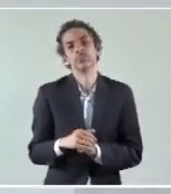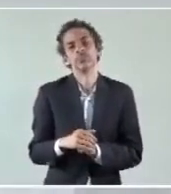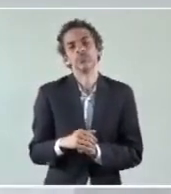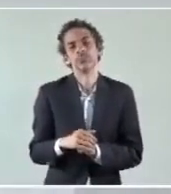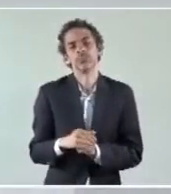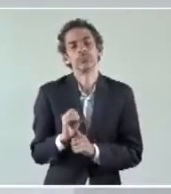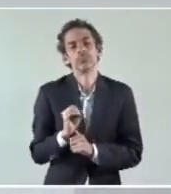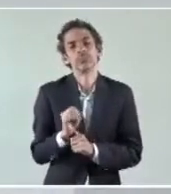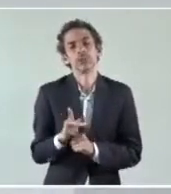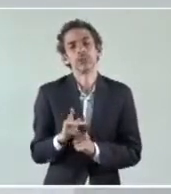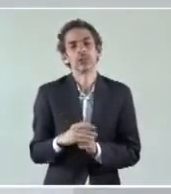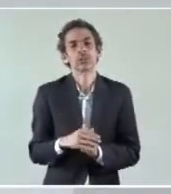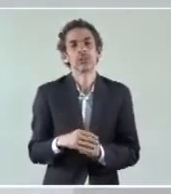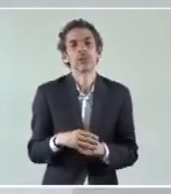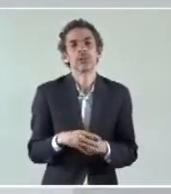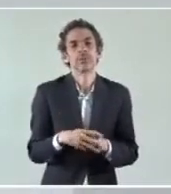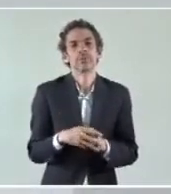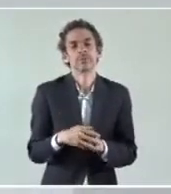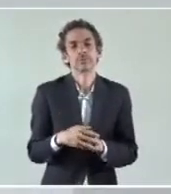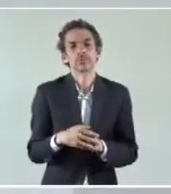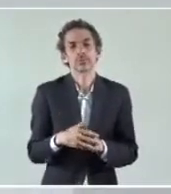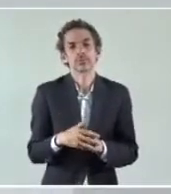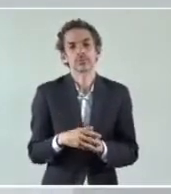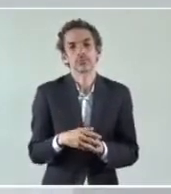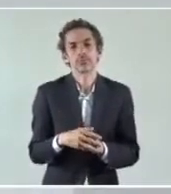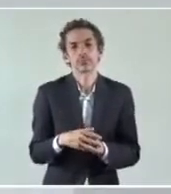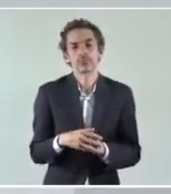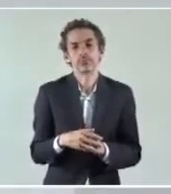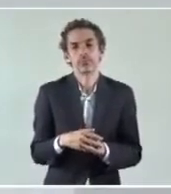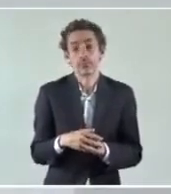Muy bien, estas son las reglas.